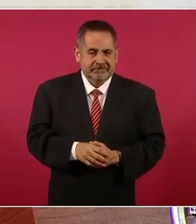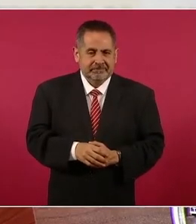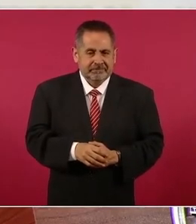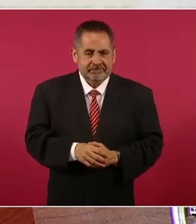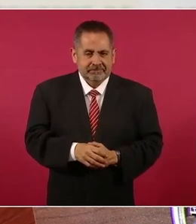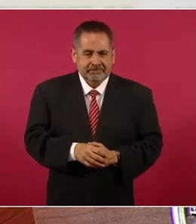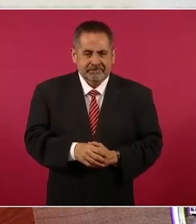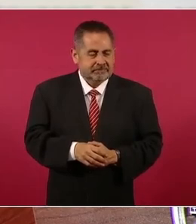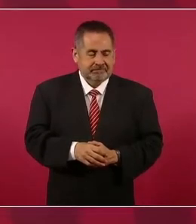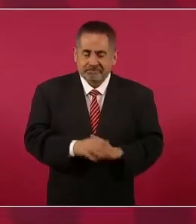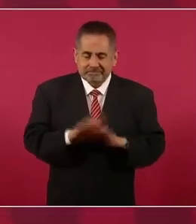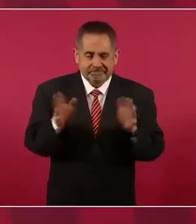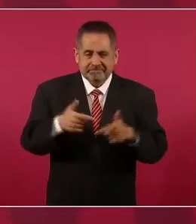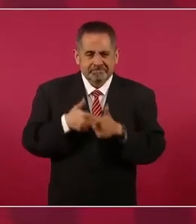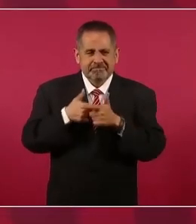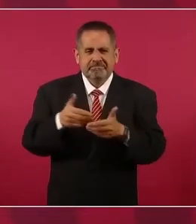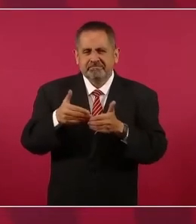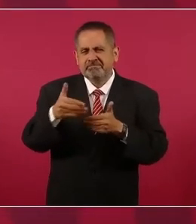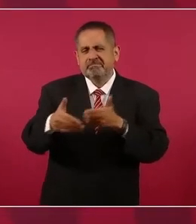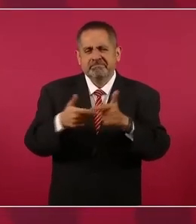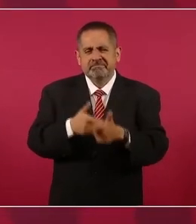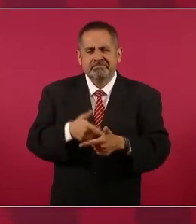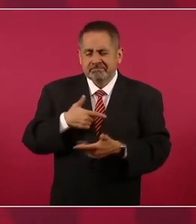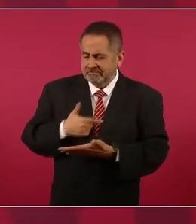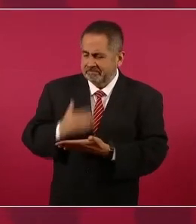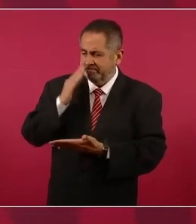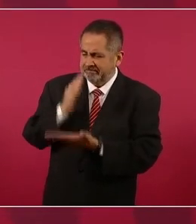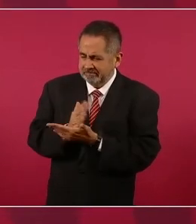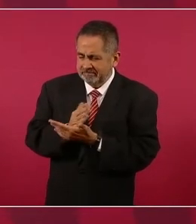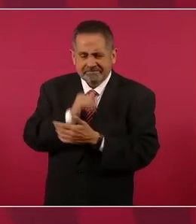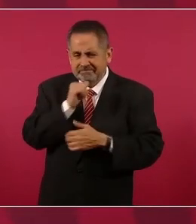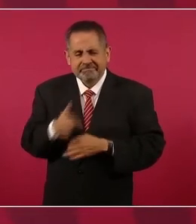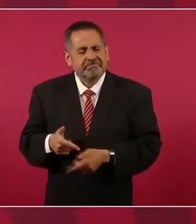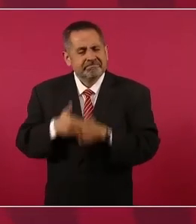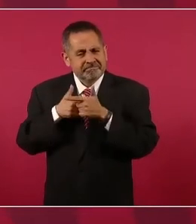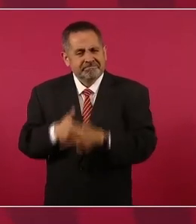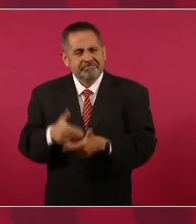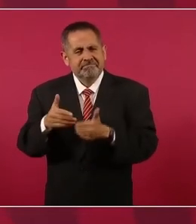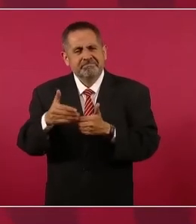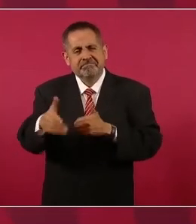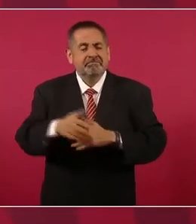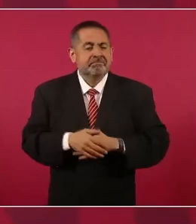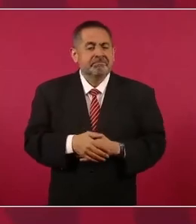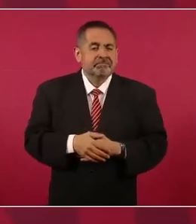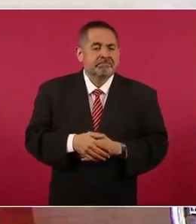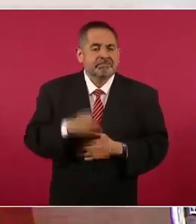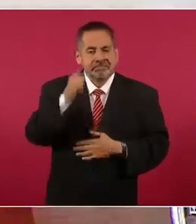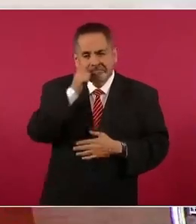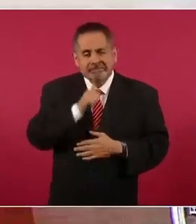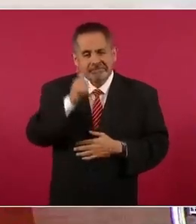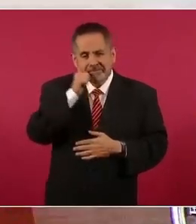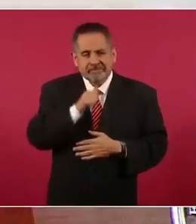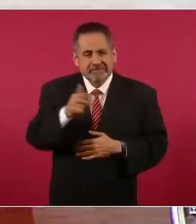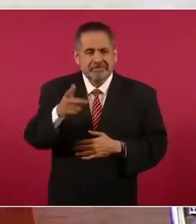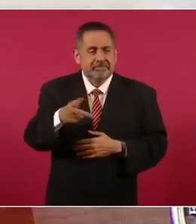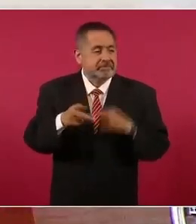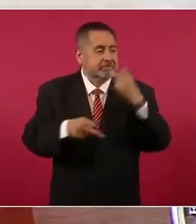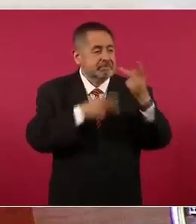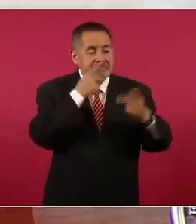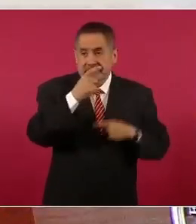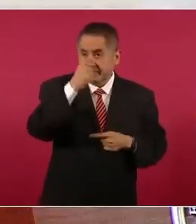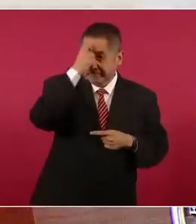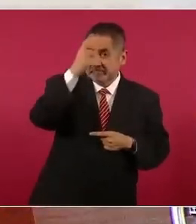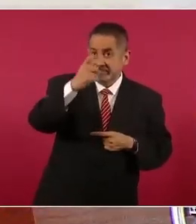Entonces, vamos a seguir adelante, no nos vamos a detener y siempre van a estar